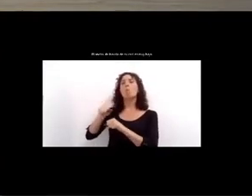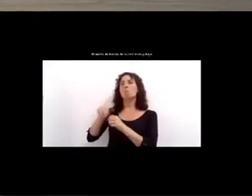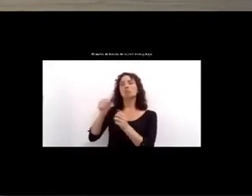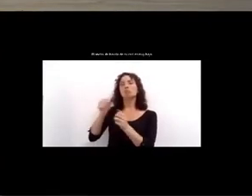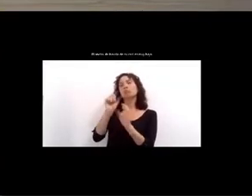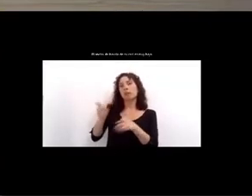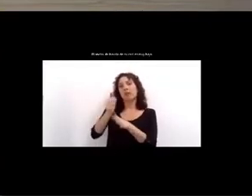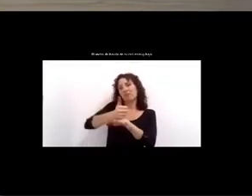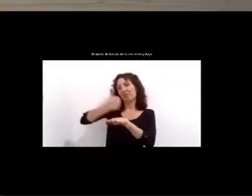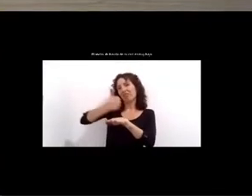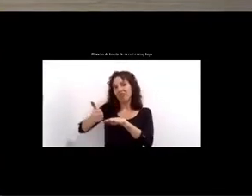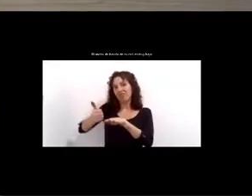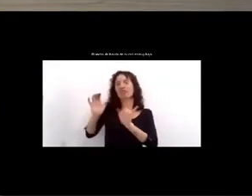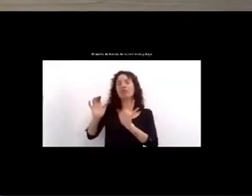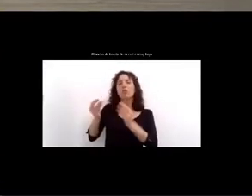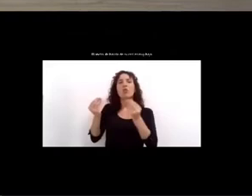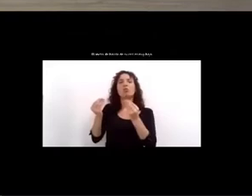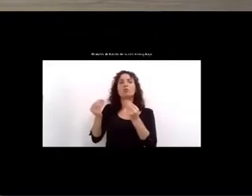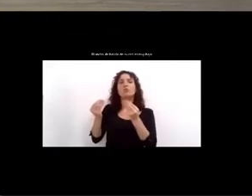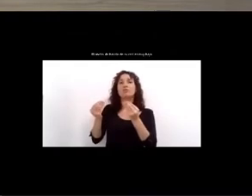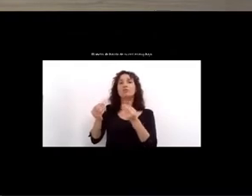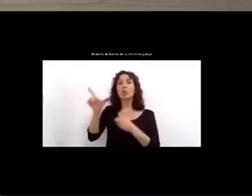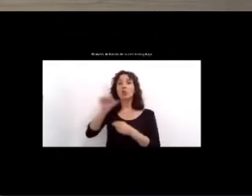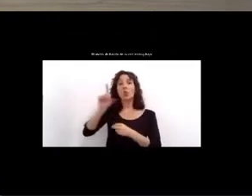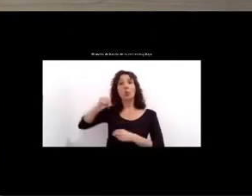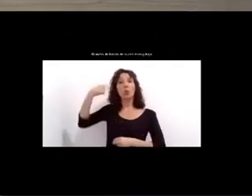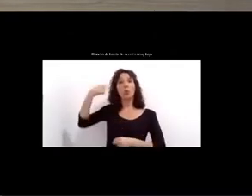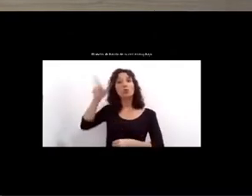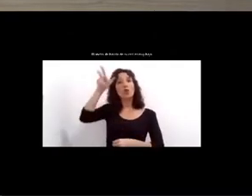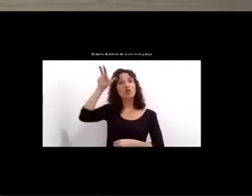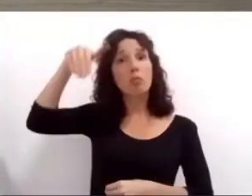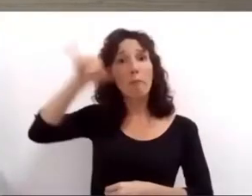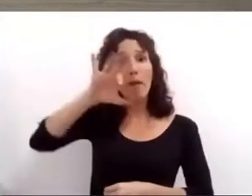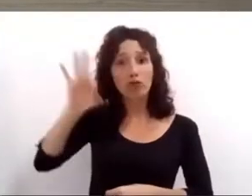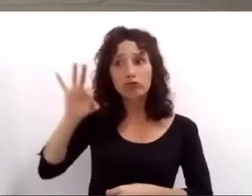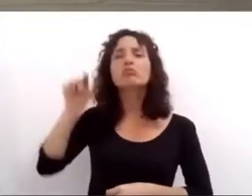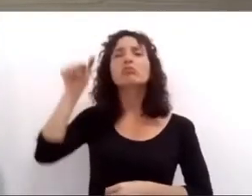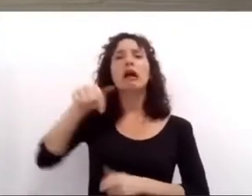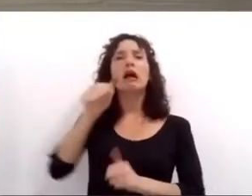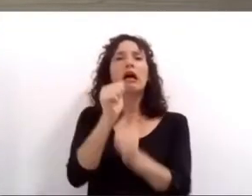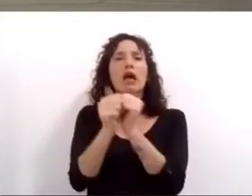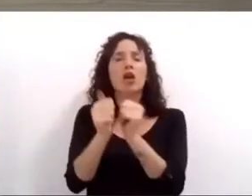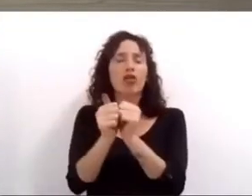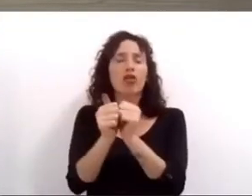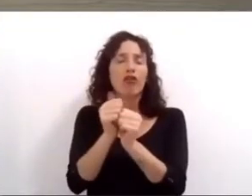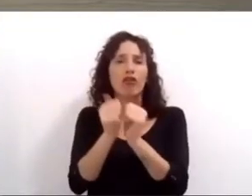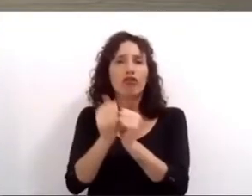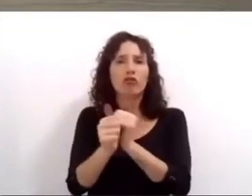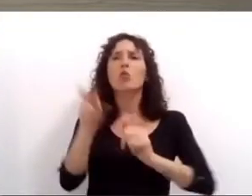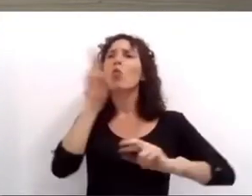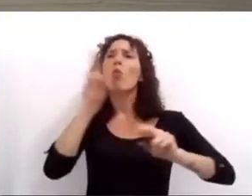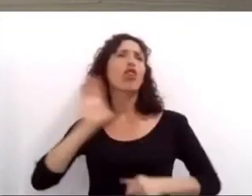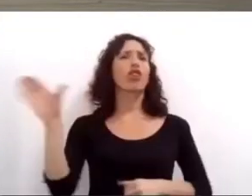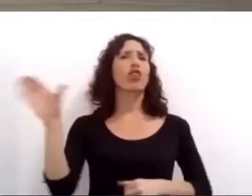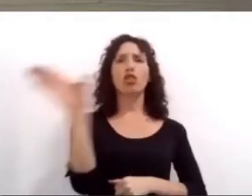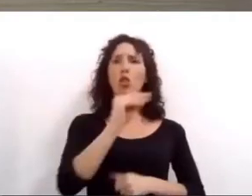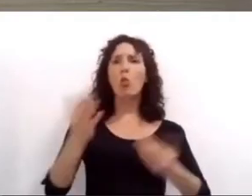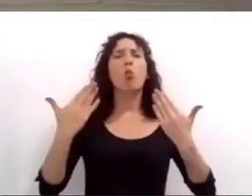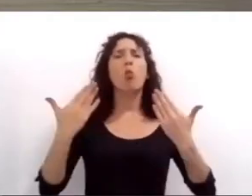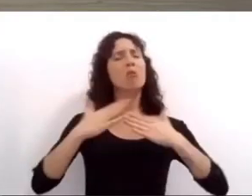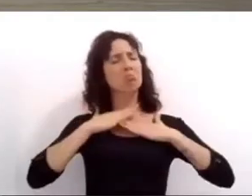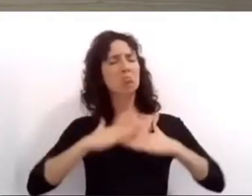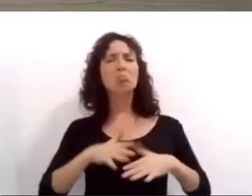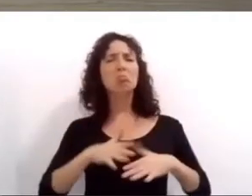es 8 de marzo a las mujeres de la ciudad cuentan con todo nuestro acompañamiento para expresarse movilizarse y